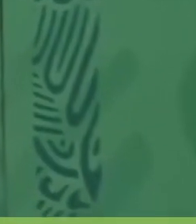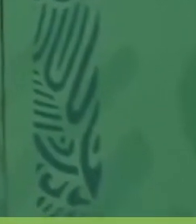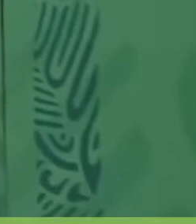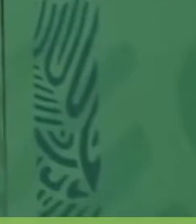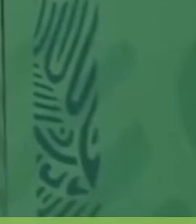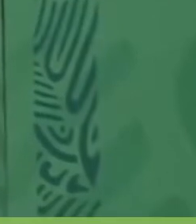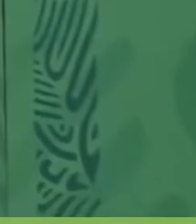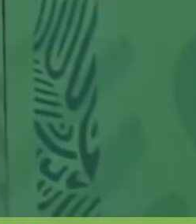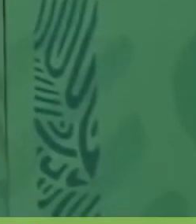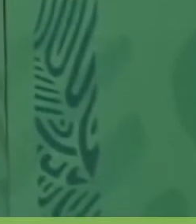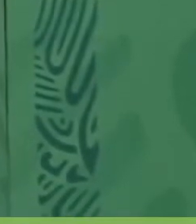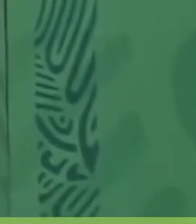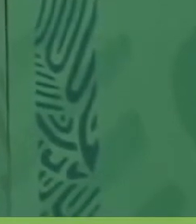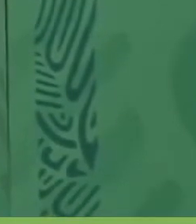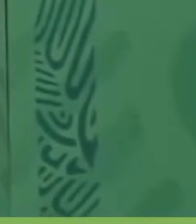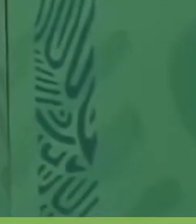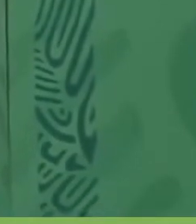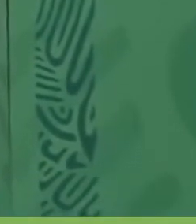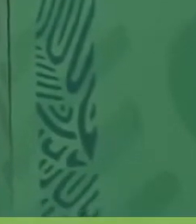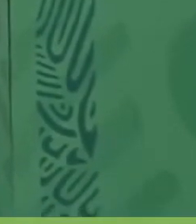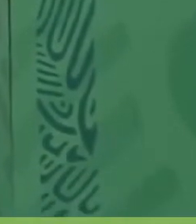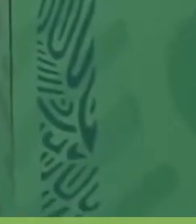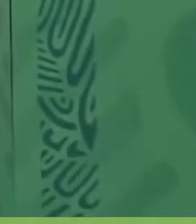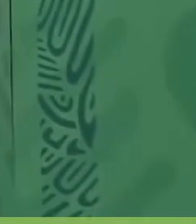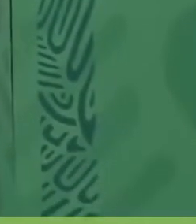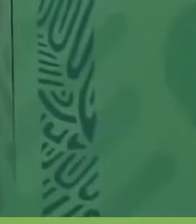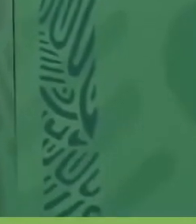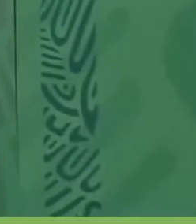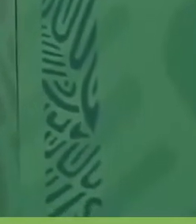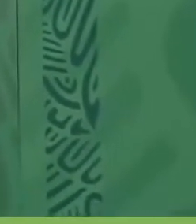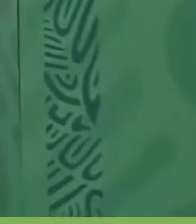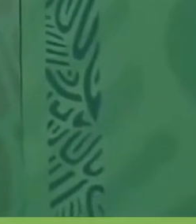y del poder económico.